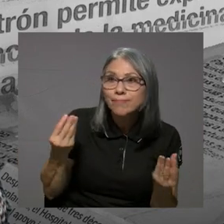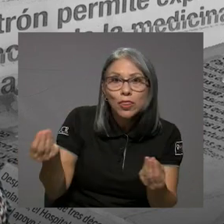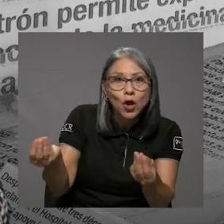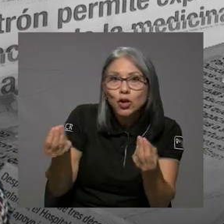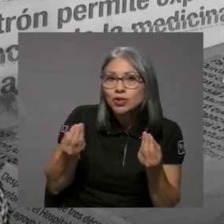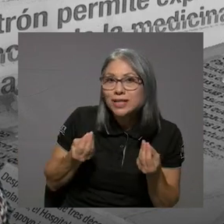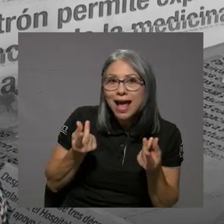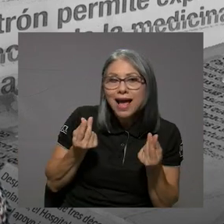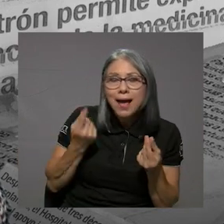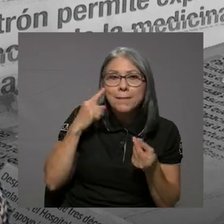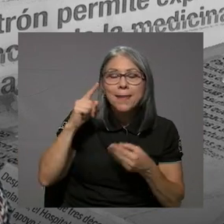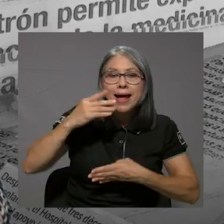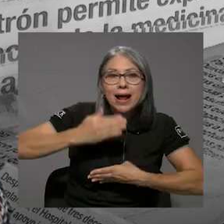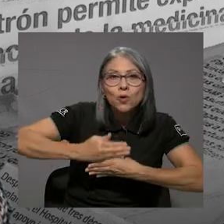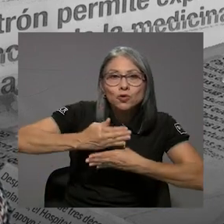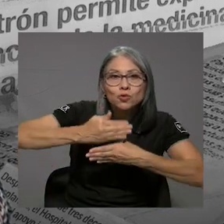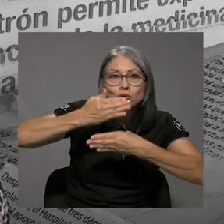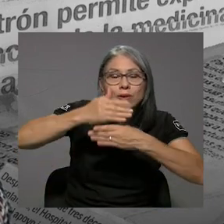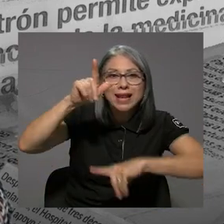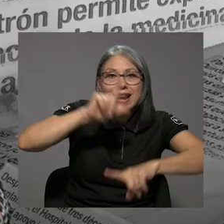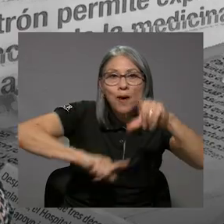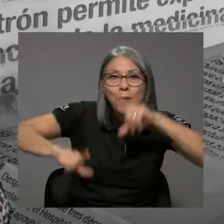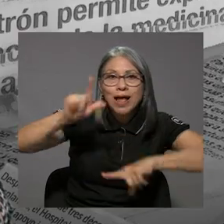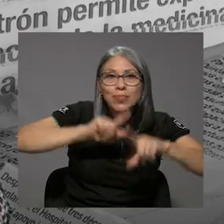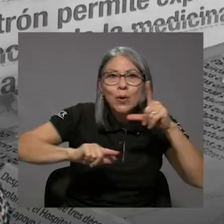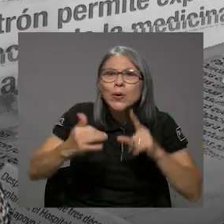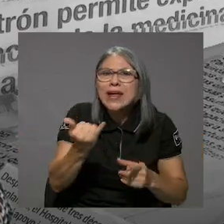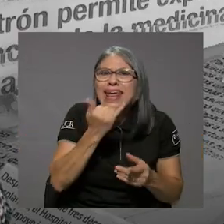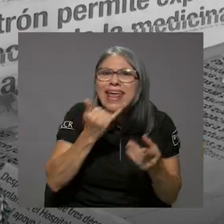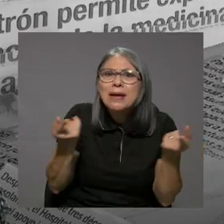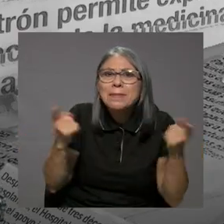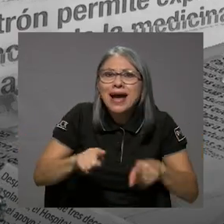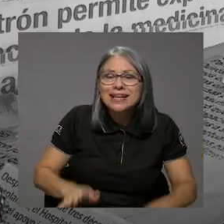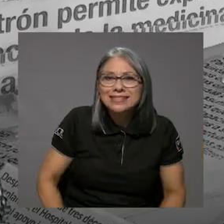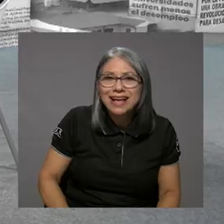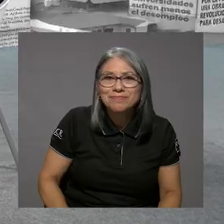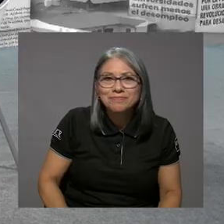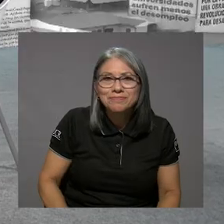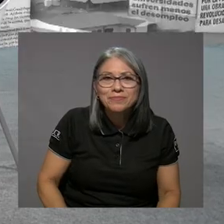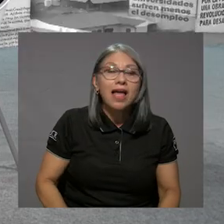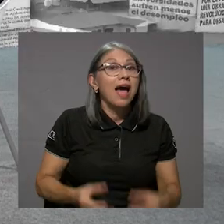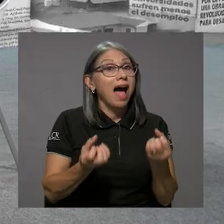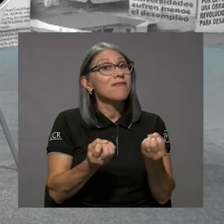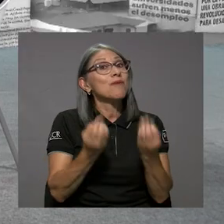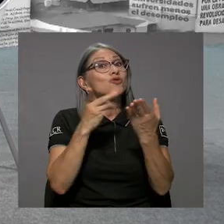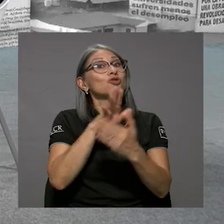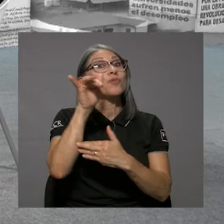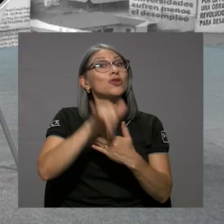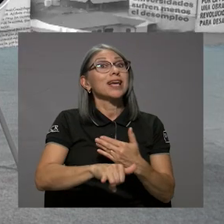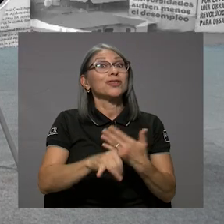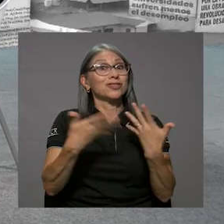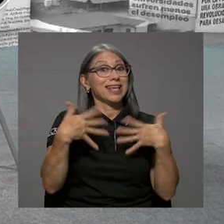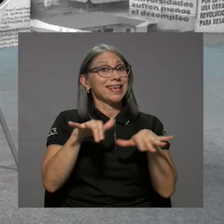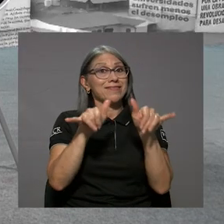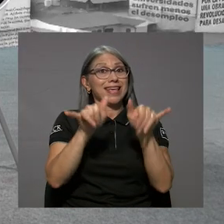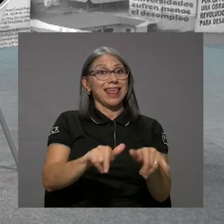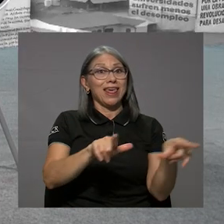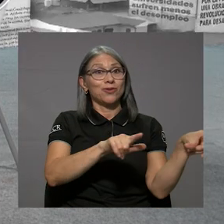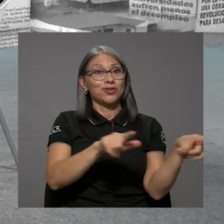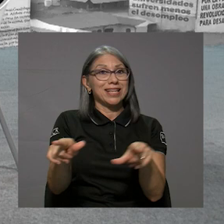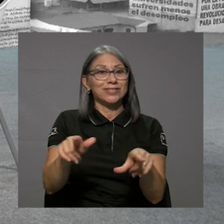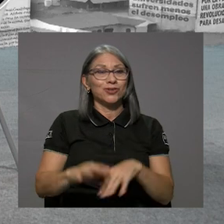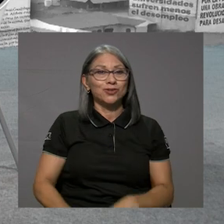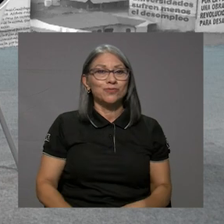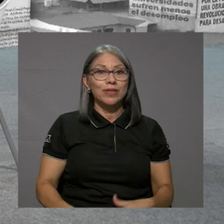dinero para construir el laboratorio. ¿Qué pasa? Había muchos proyectos que quedaron listos. La